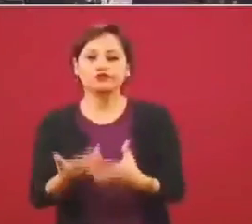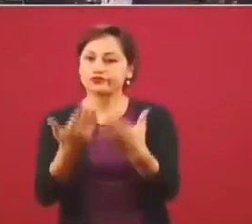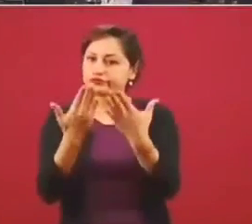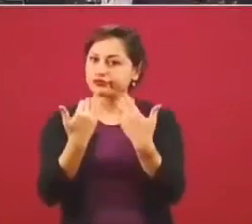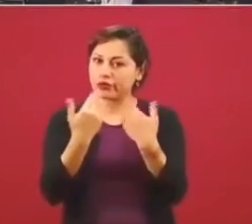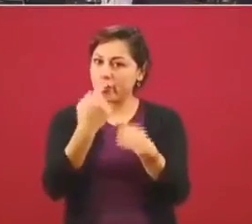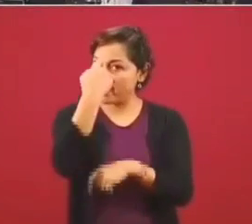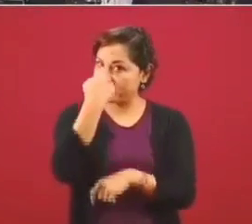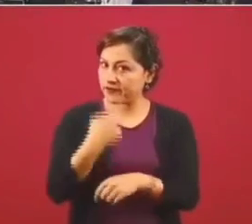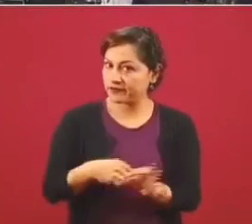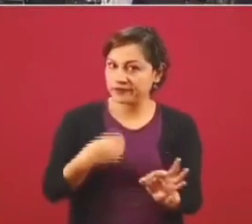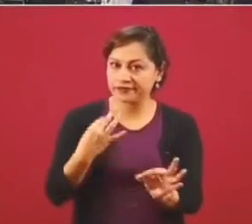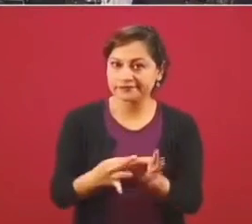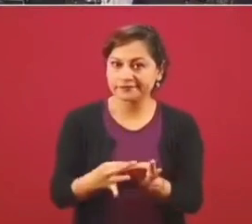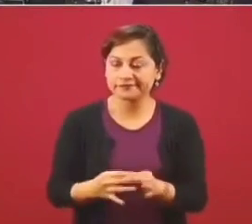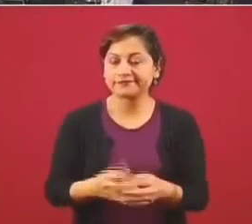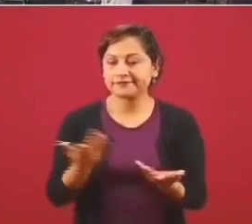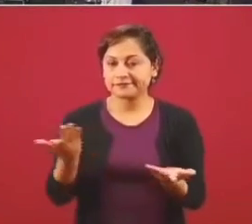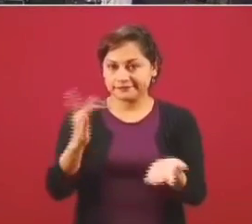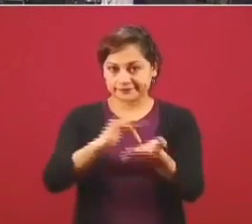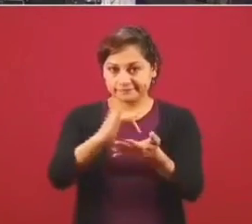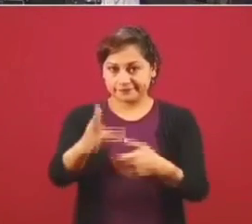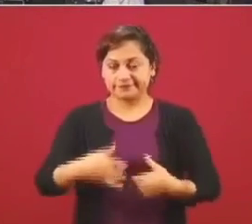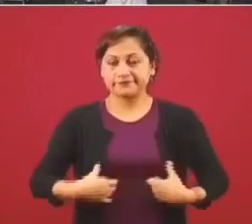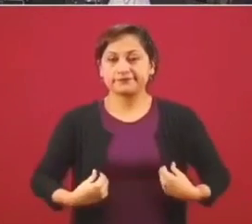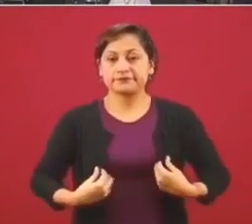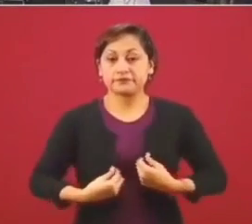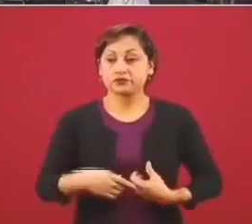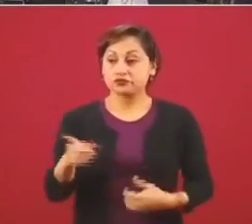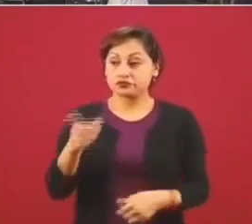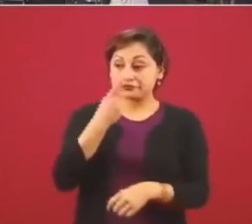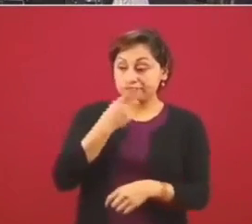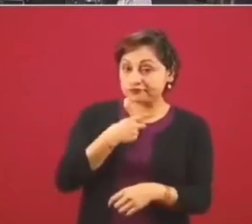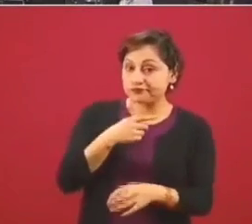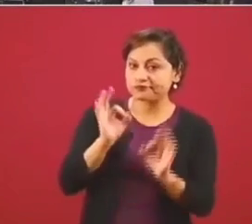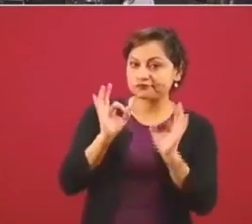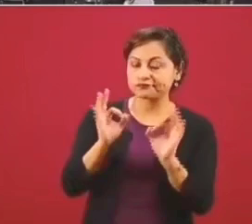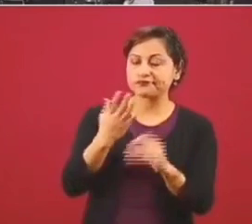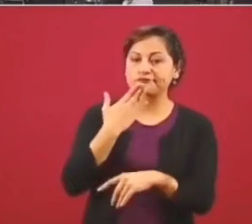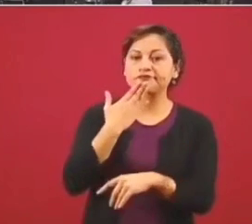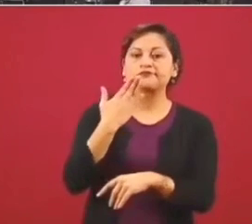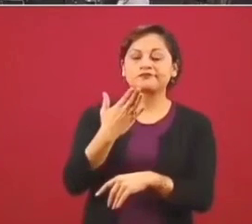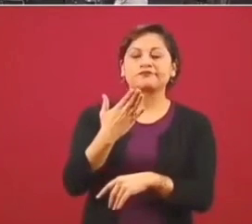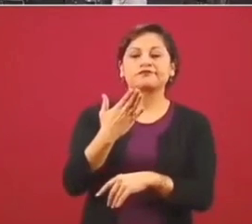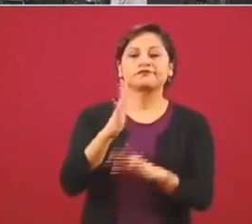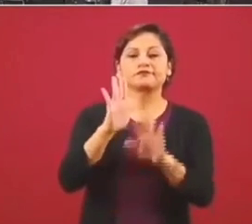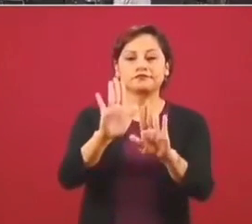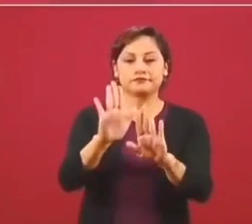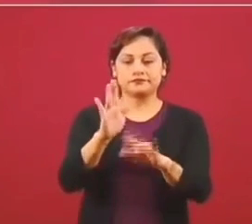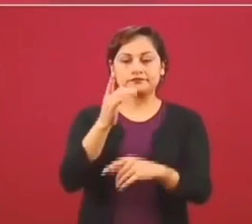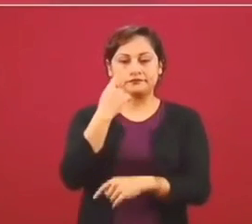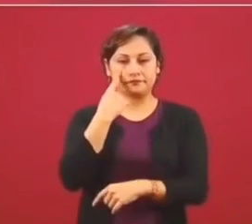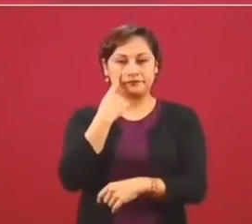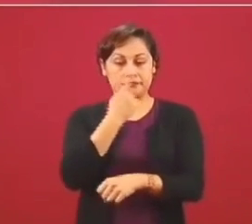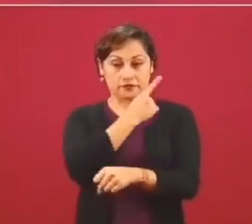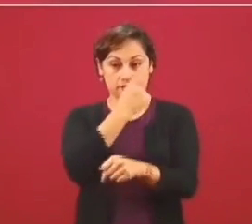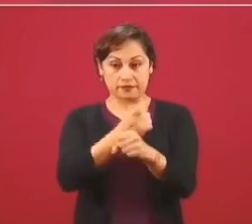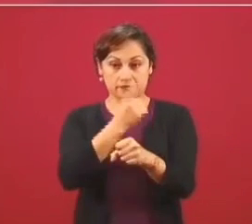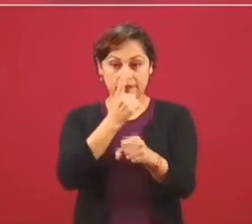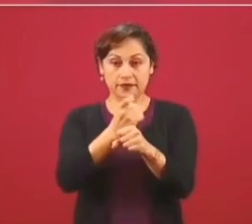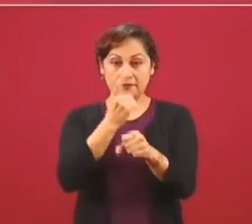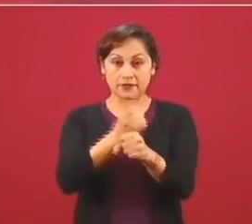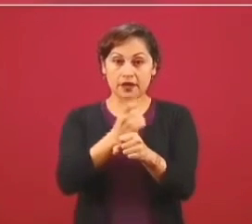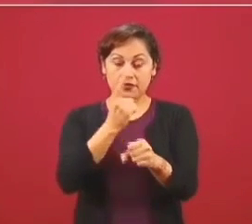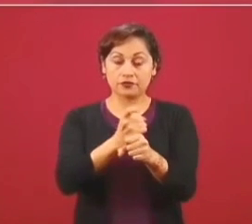Son buenos los planteamientos. Lo primero es la